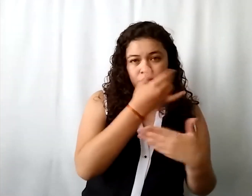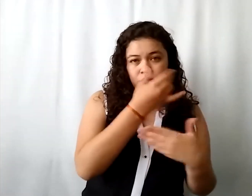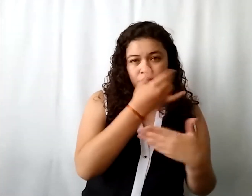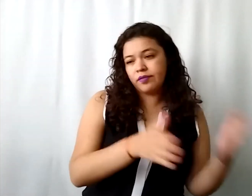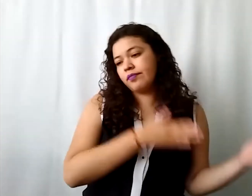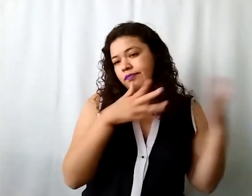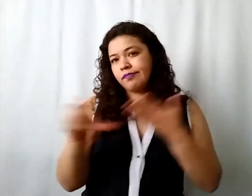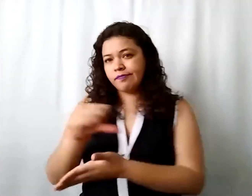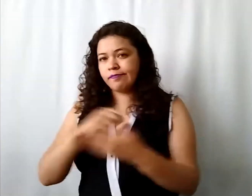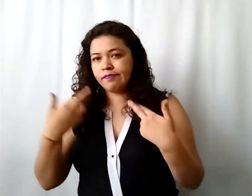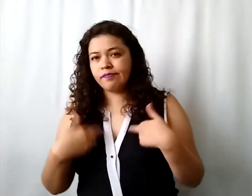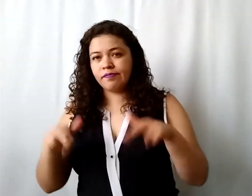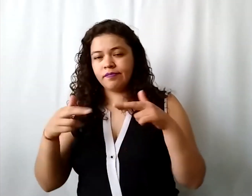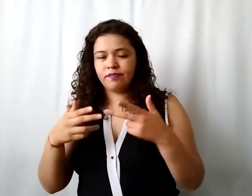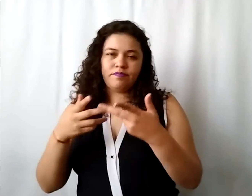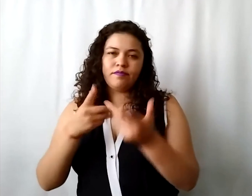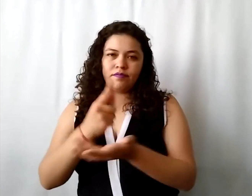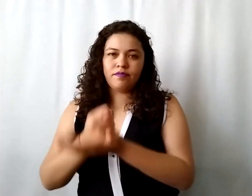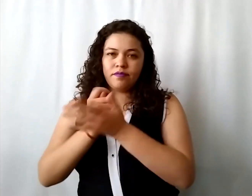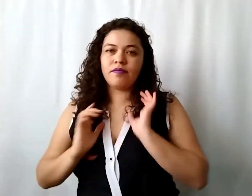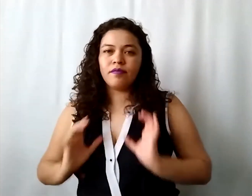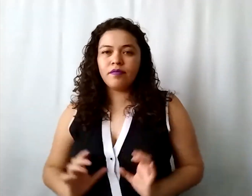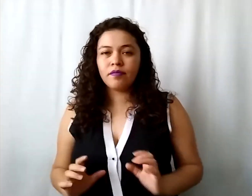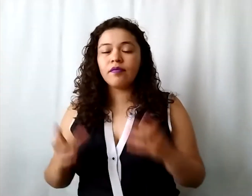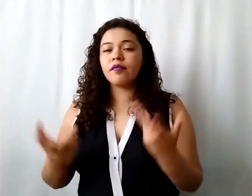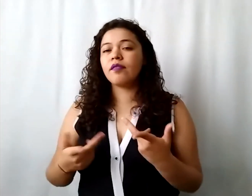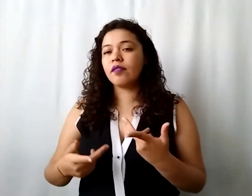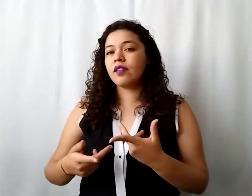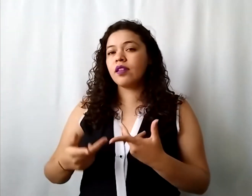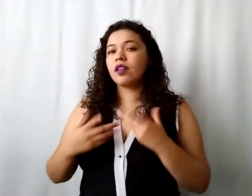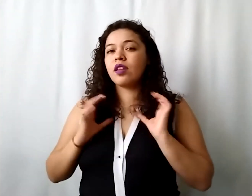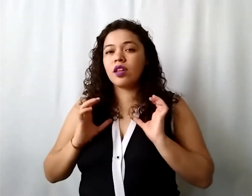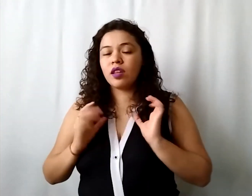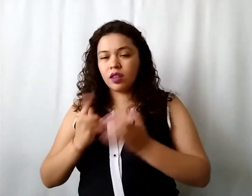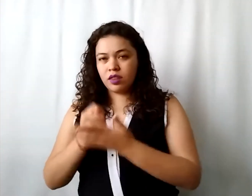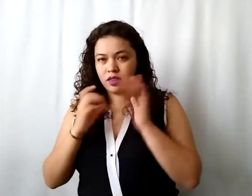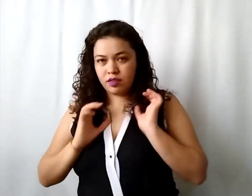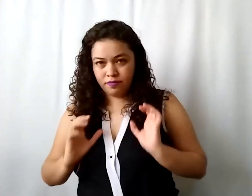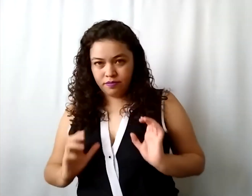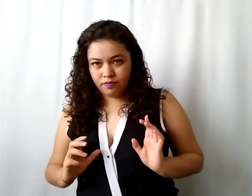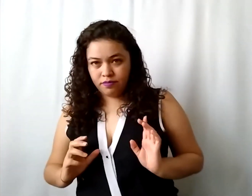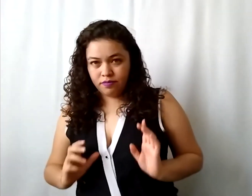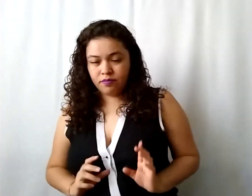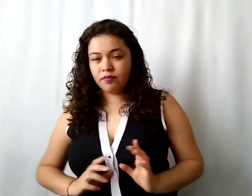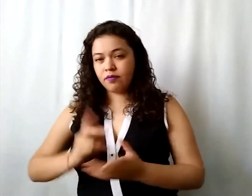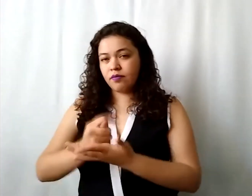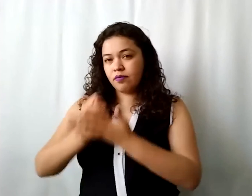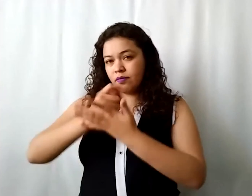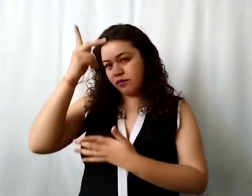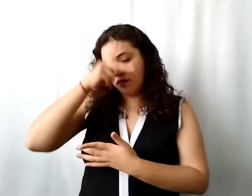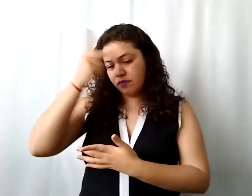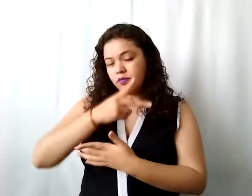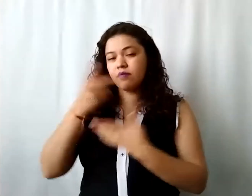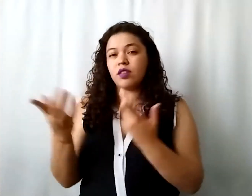de rehabilitación puede ser que dé habilitación física a lo mejor terapia psicológica entonces